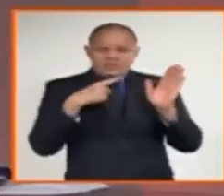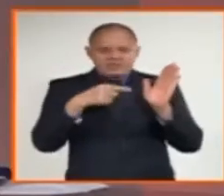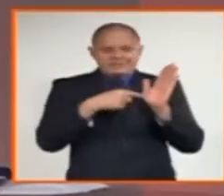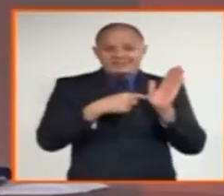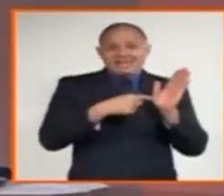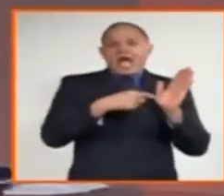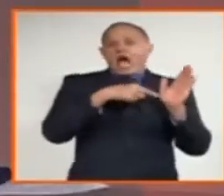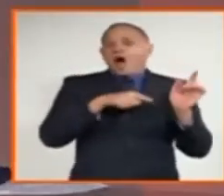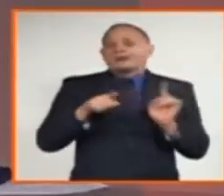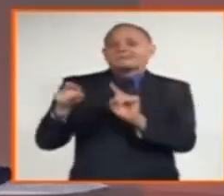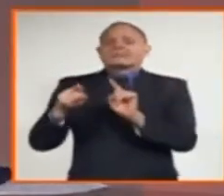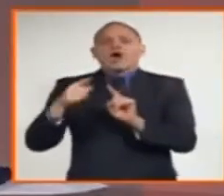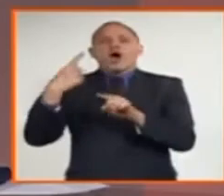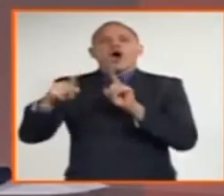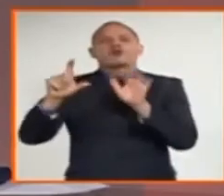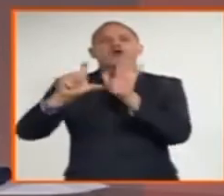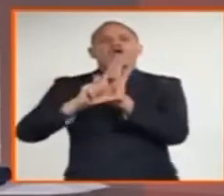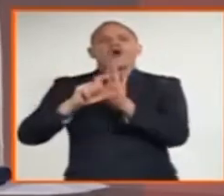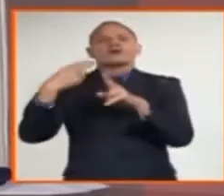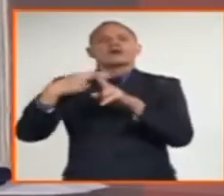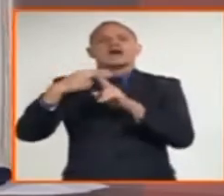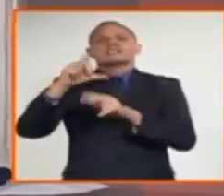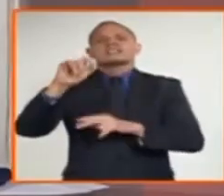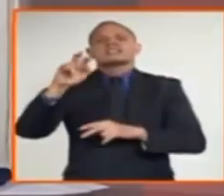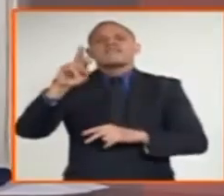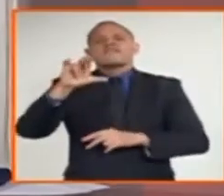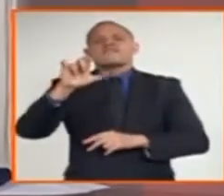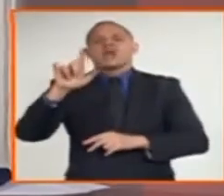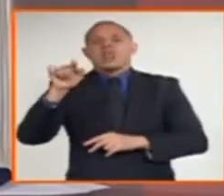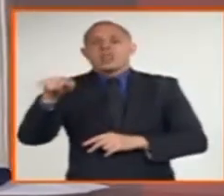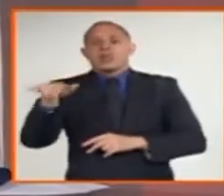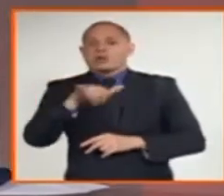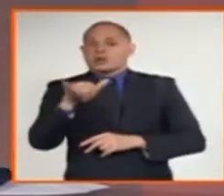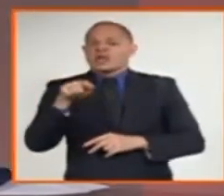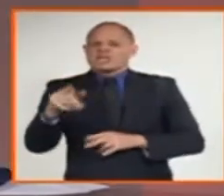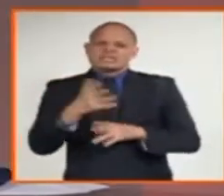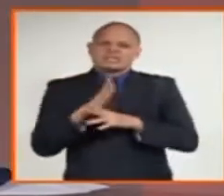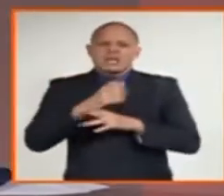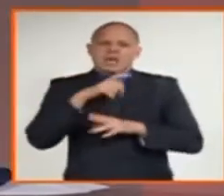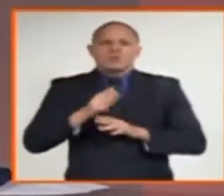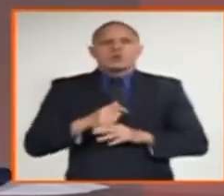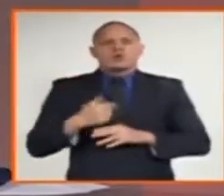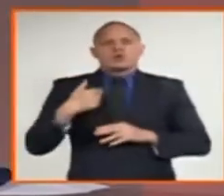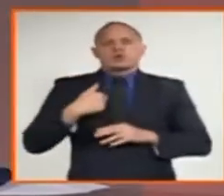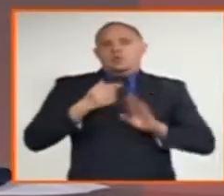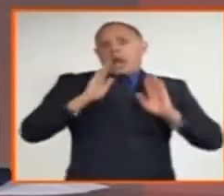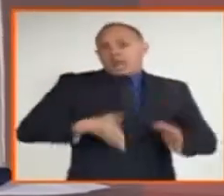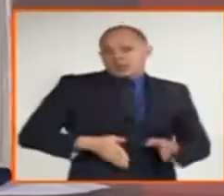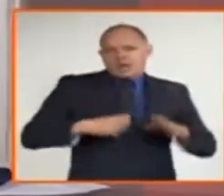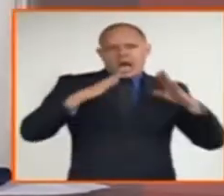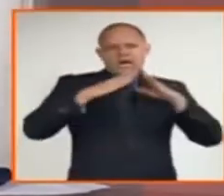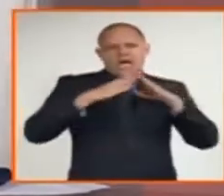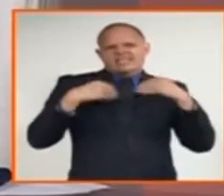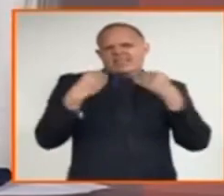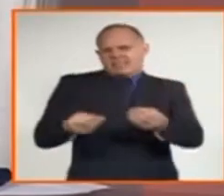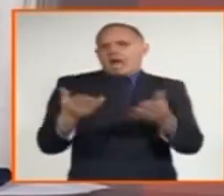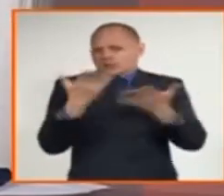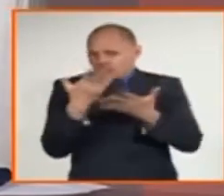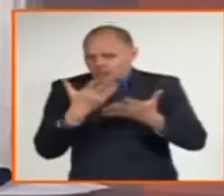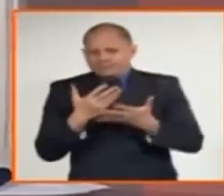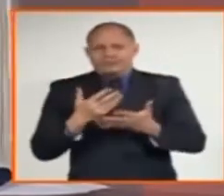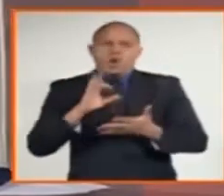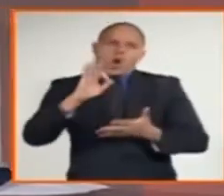variantes o estas propuestas del Código de las Familias en materia de herencia, en materia de contrato de donación, en materia de posibilidad de